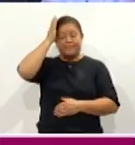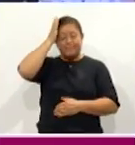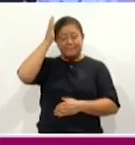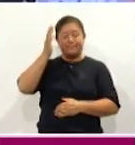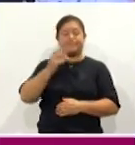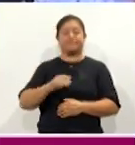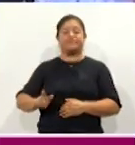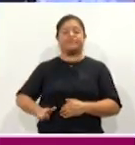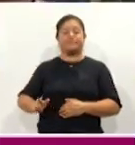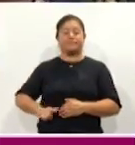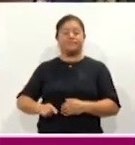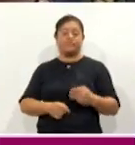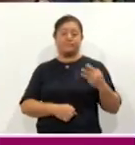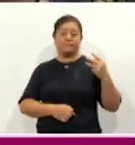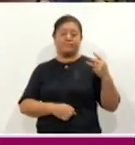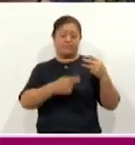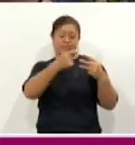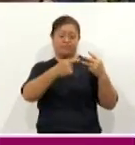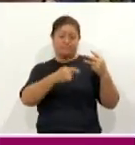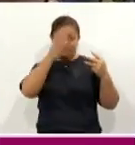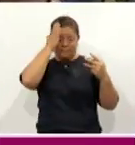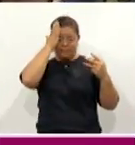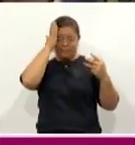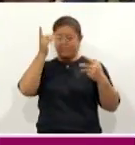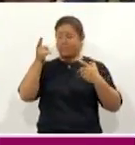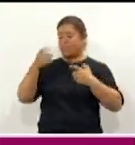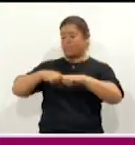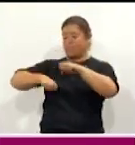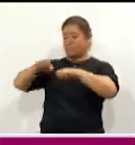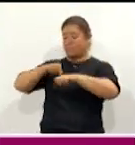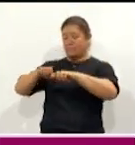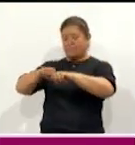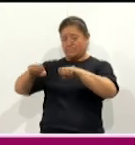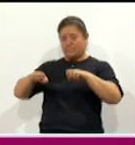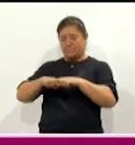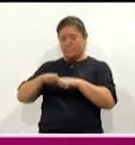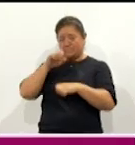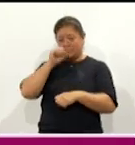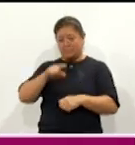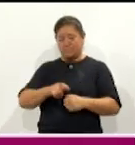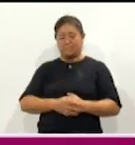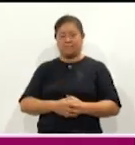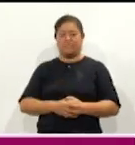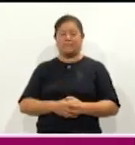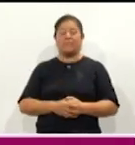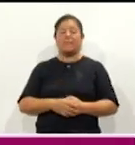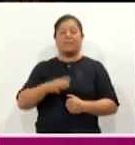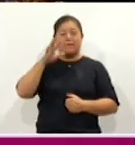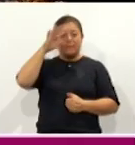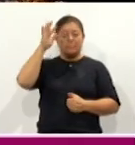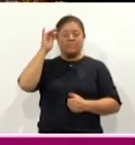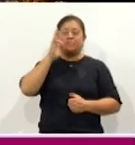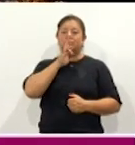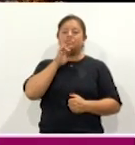gobierno y representantes de cámaras empresariales del sector turístico del país. Para Coracyt Noticias, Maritza Salazar.